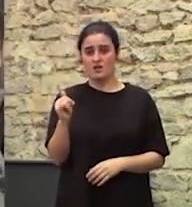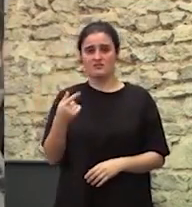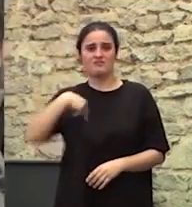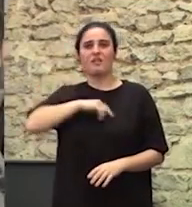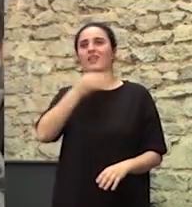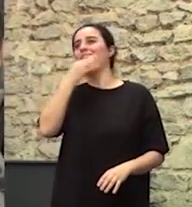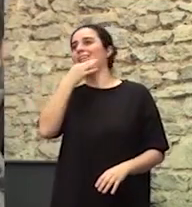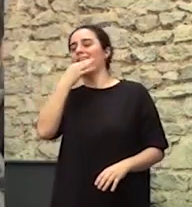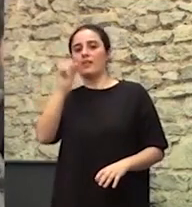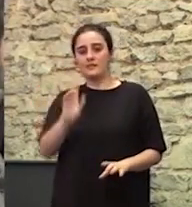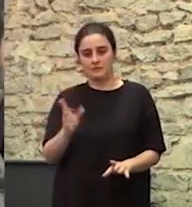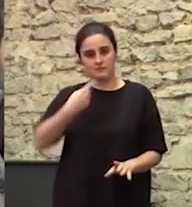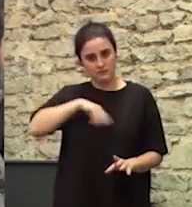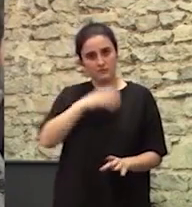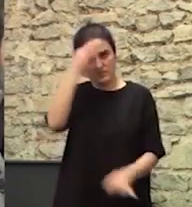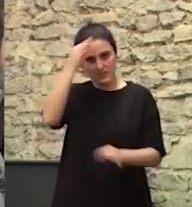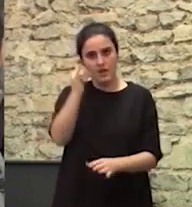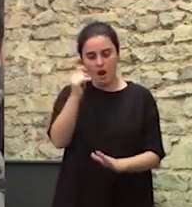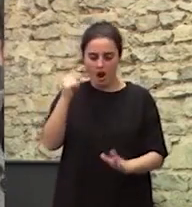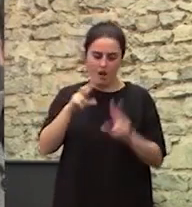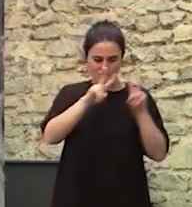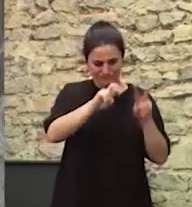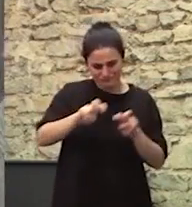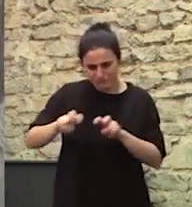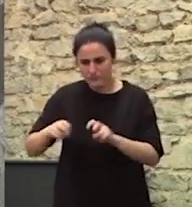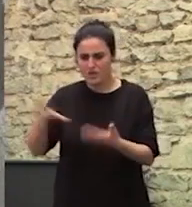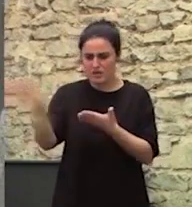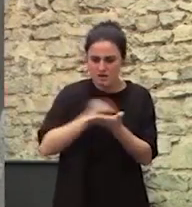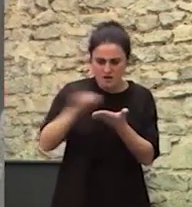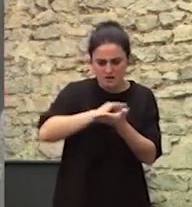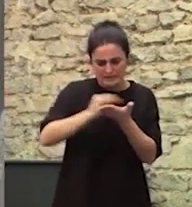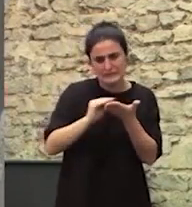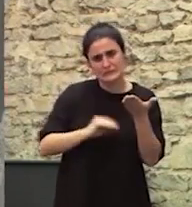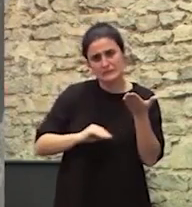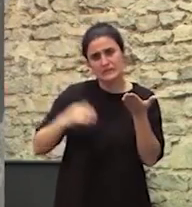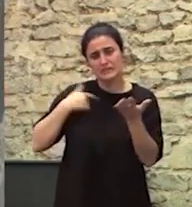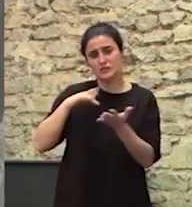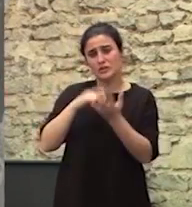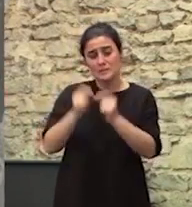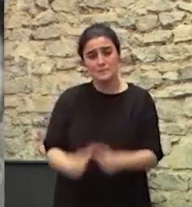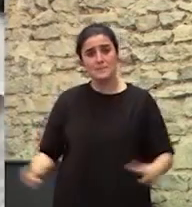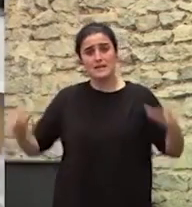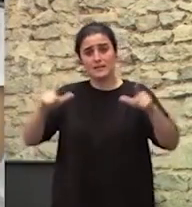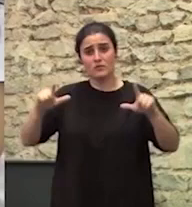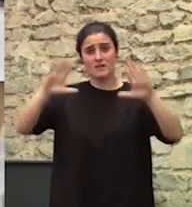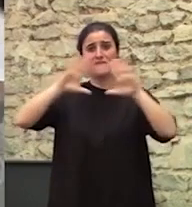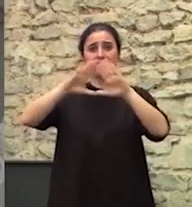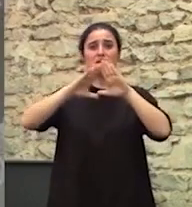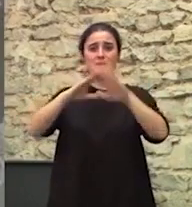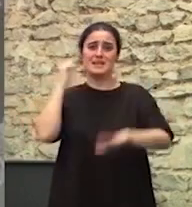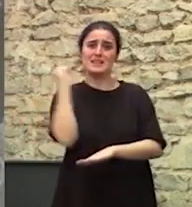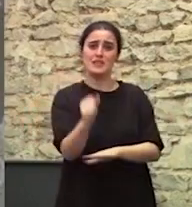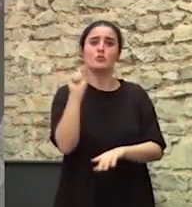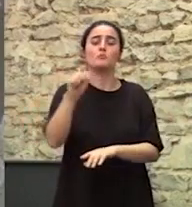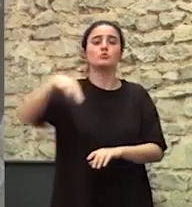no estamos hablando por hablar Tenemos datos, lo hemos investigado, lo hemos recogido Estamos dentro de la plataforma feminicidio.net